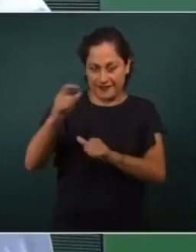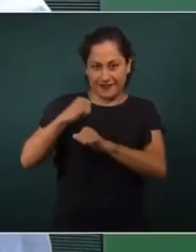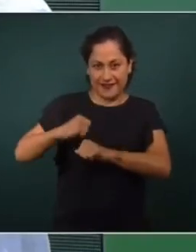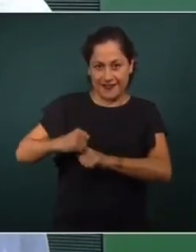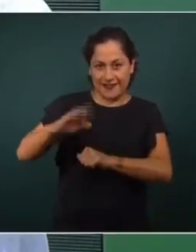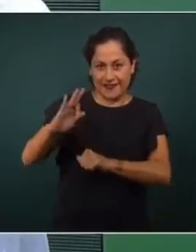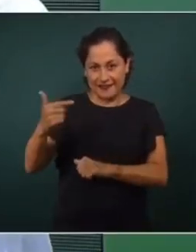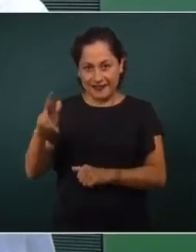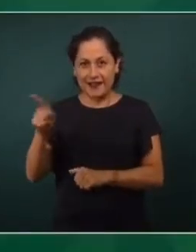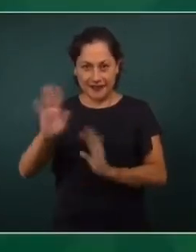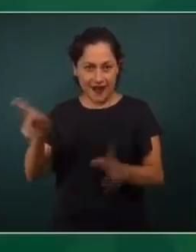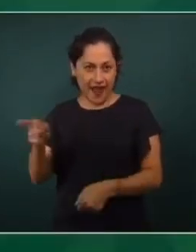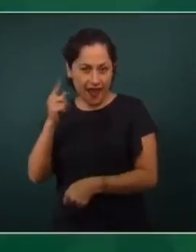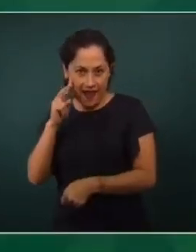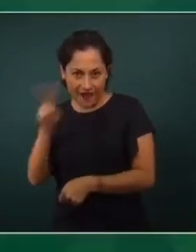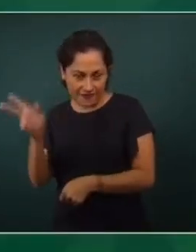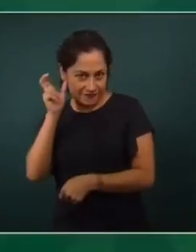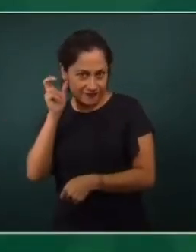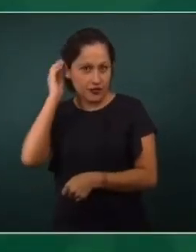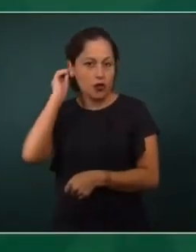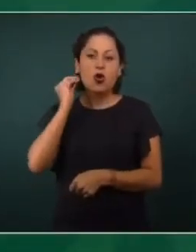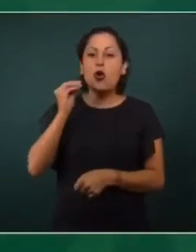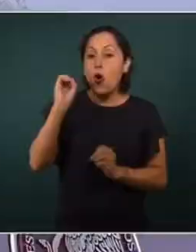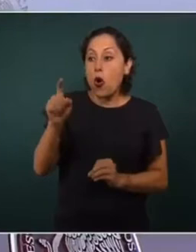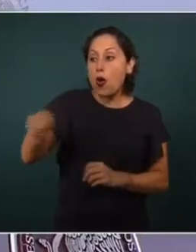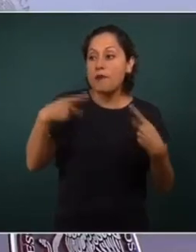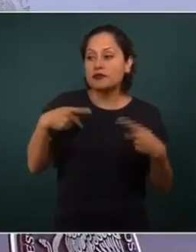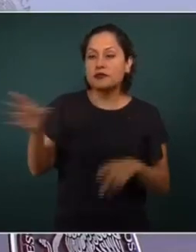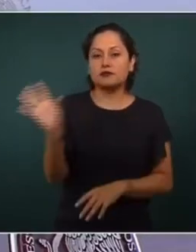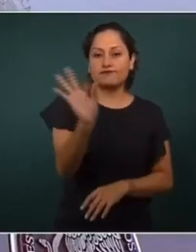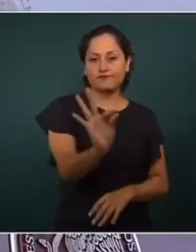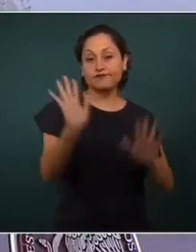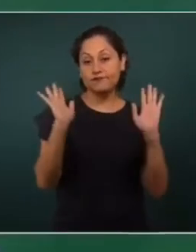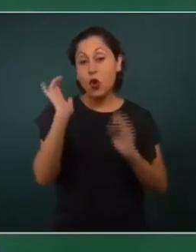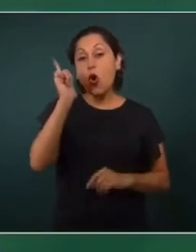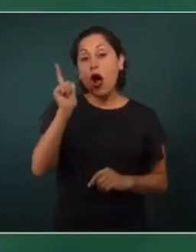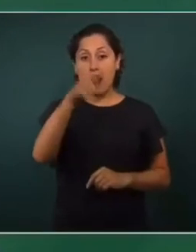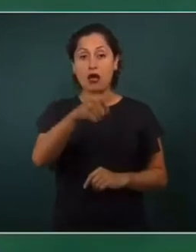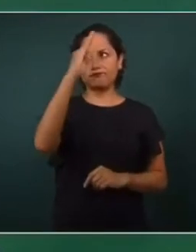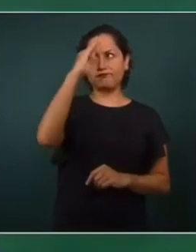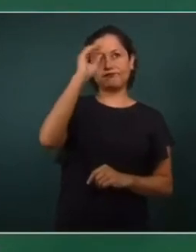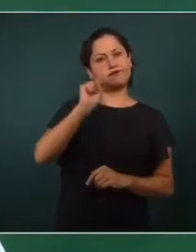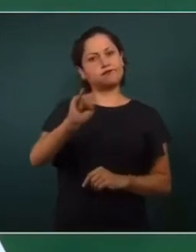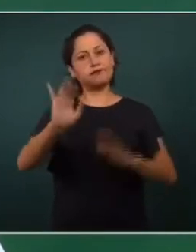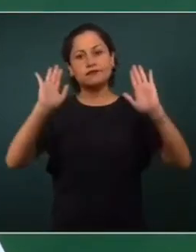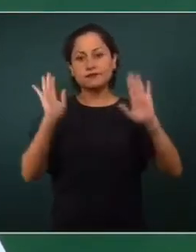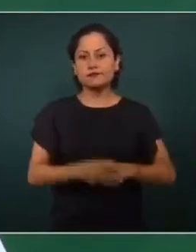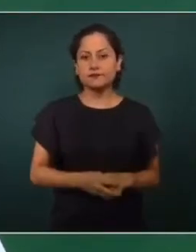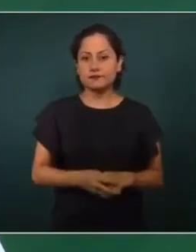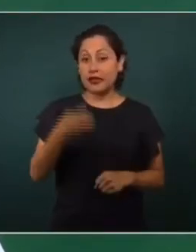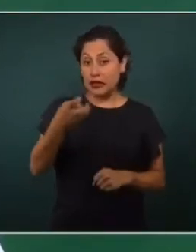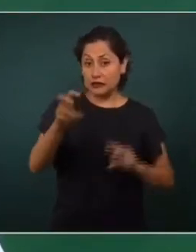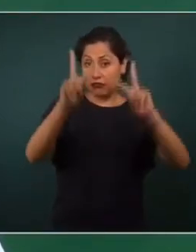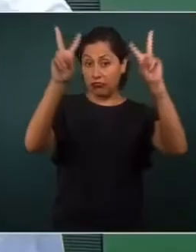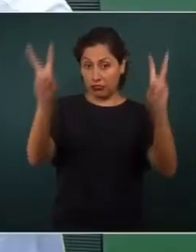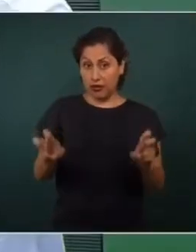Digo, se lo van a comentar Ojalá Y lo tomen en cuenta Y es un asunto de Estado